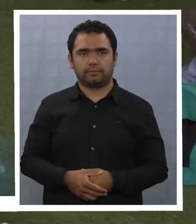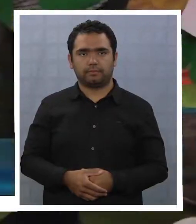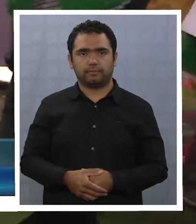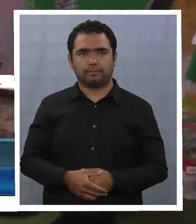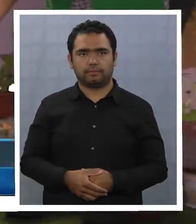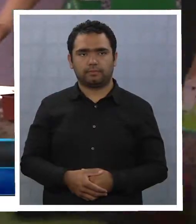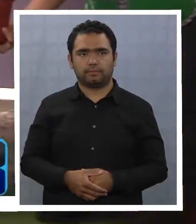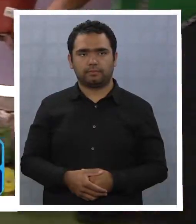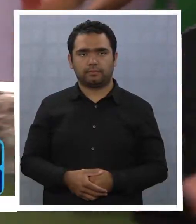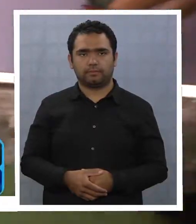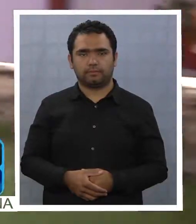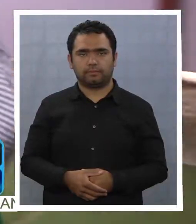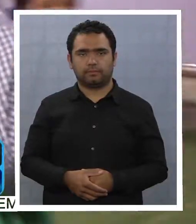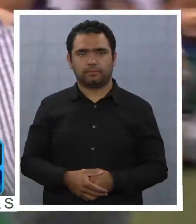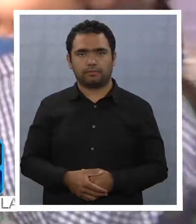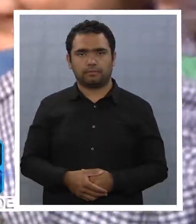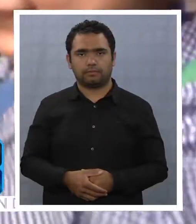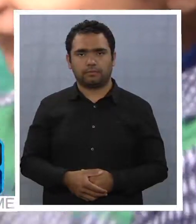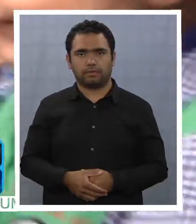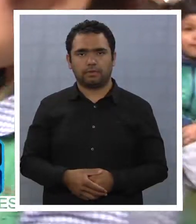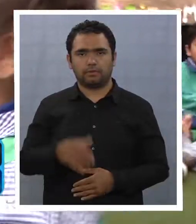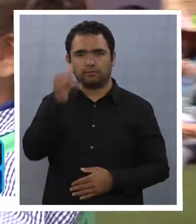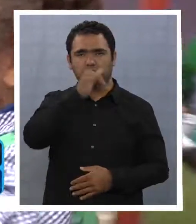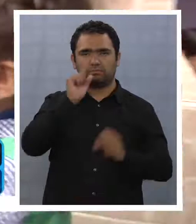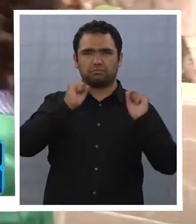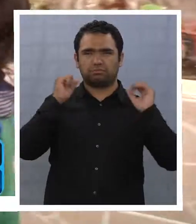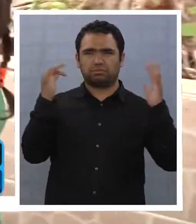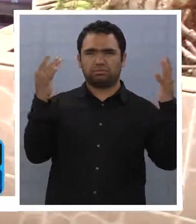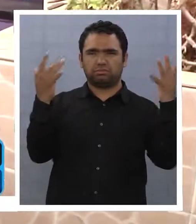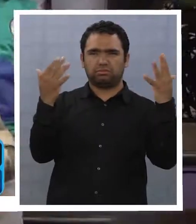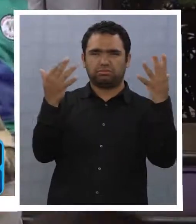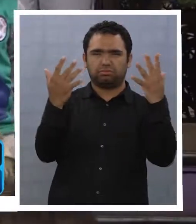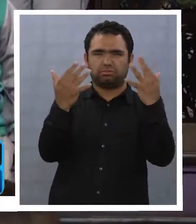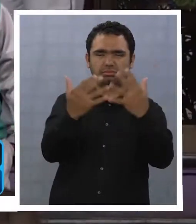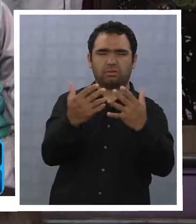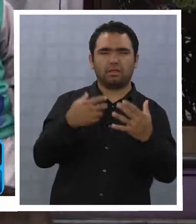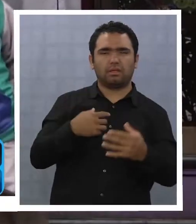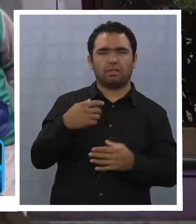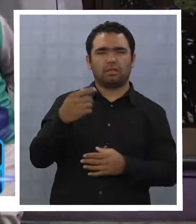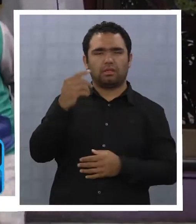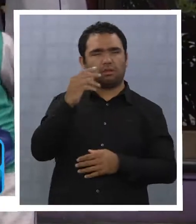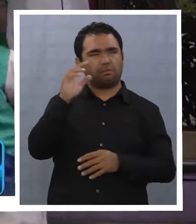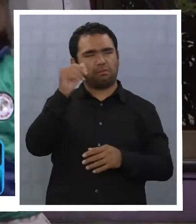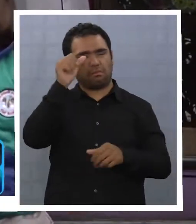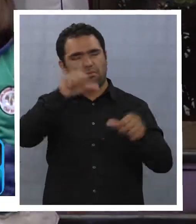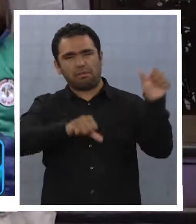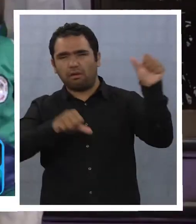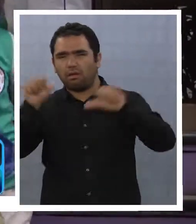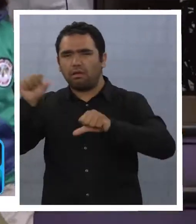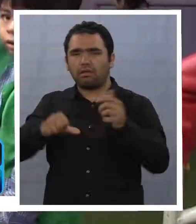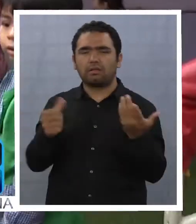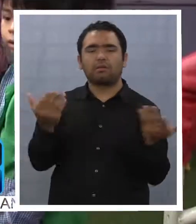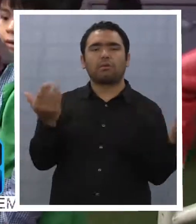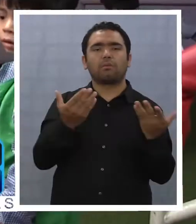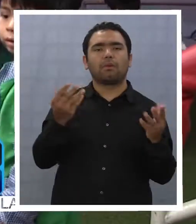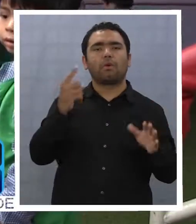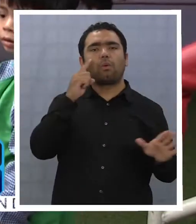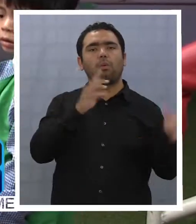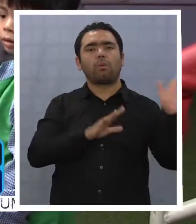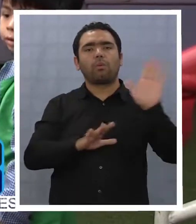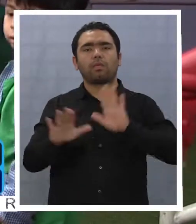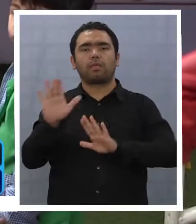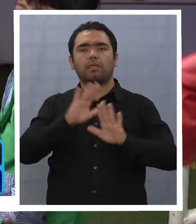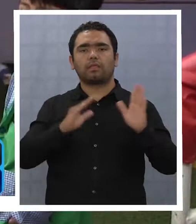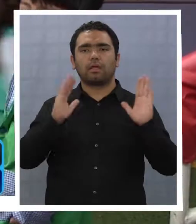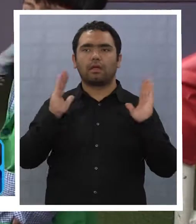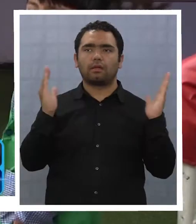Los daños irreparables que origina la contaminación y el cómo podemos ayudar a cuidar la naturaleza y el medio ambiente es algo que